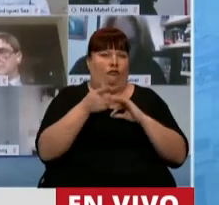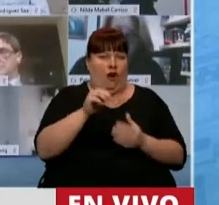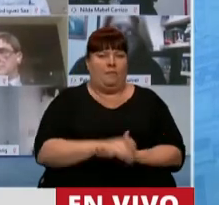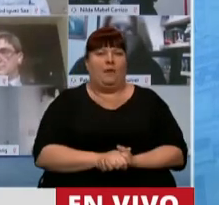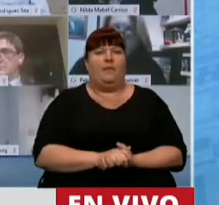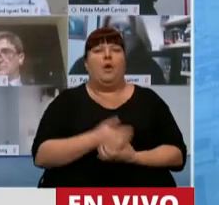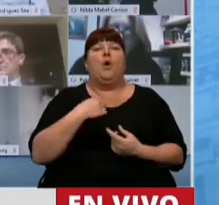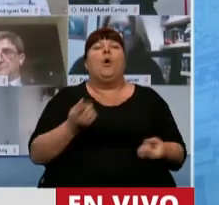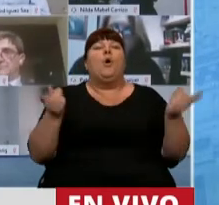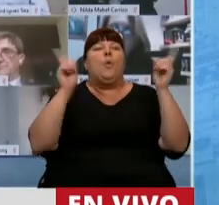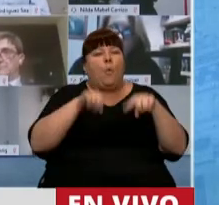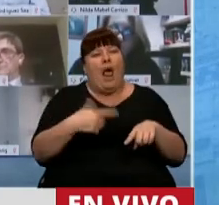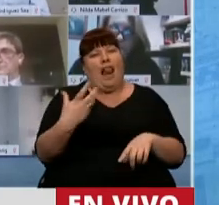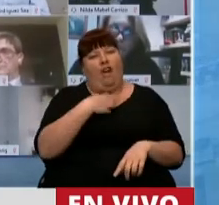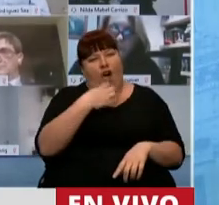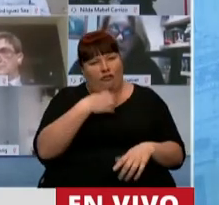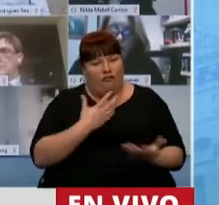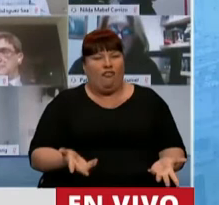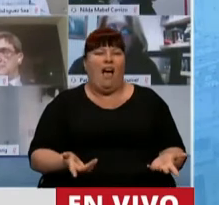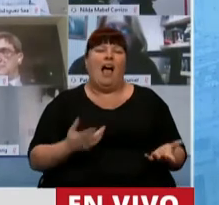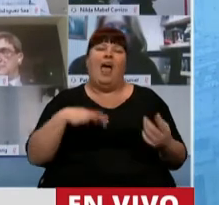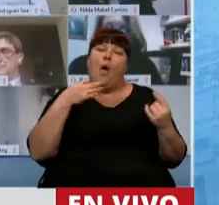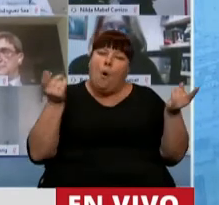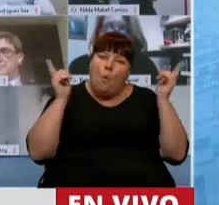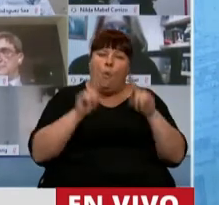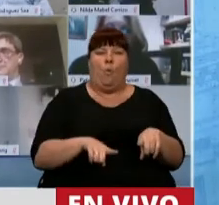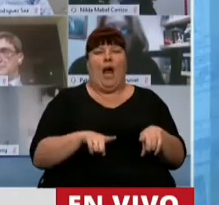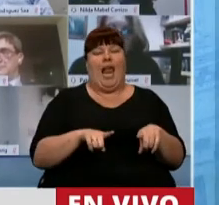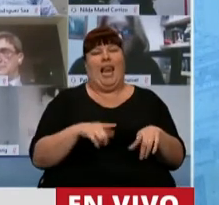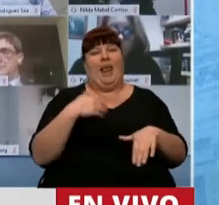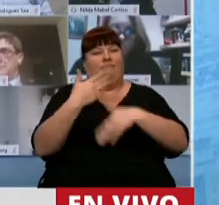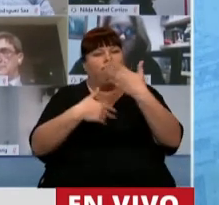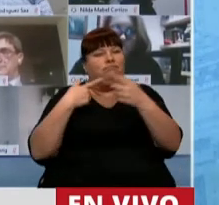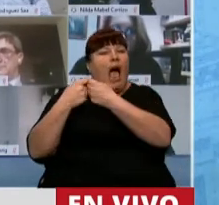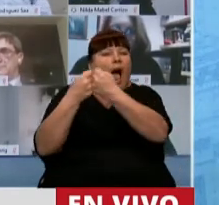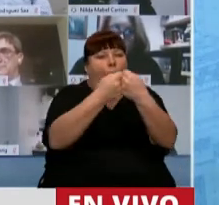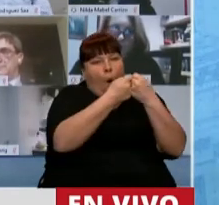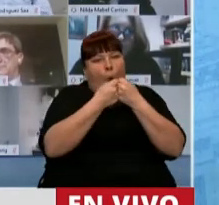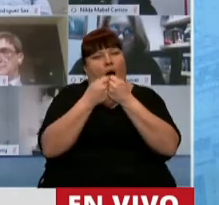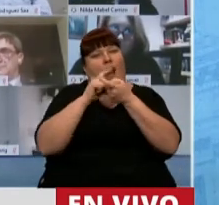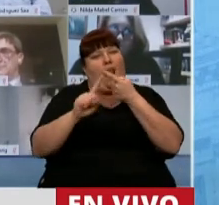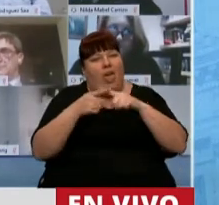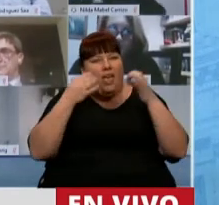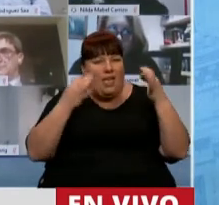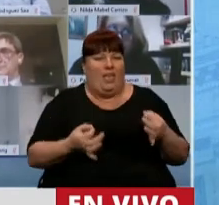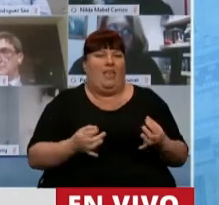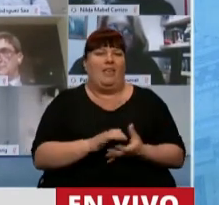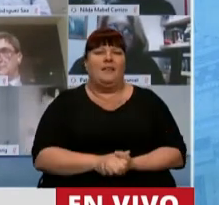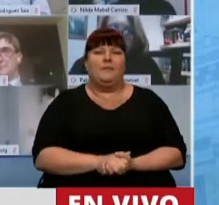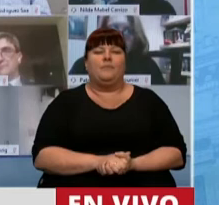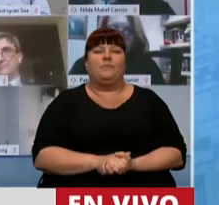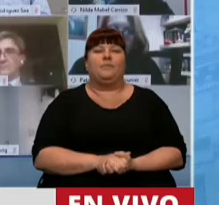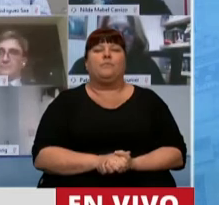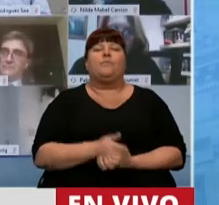Entonces, recuperemos la confianza, recuperemos la posibilidad de acordar consensos, y cuando